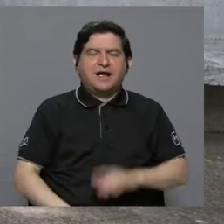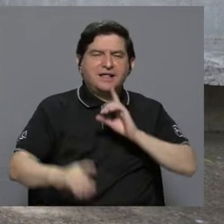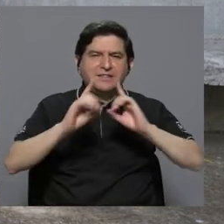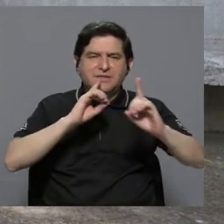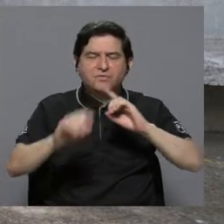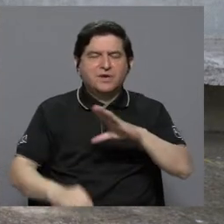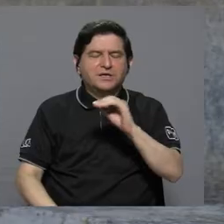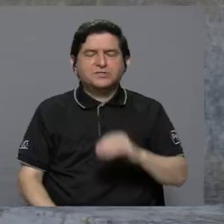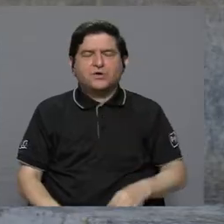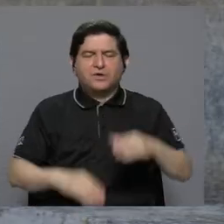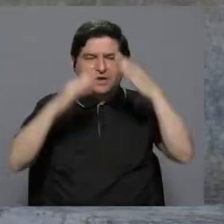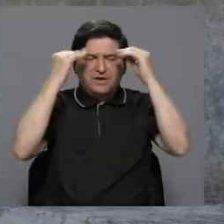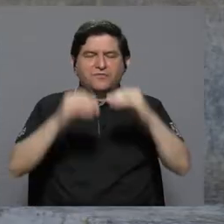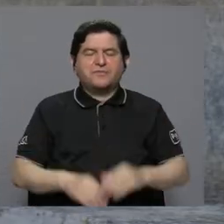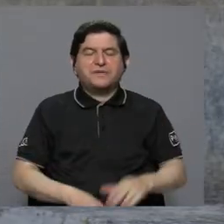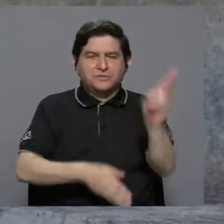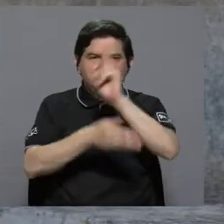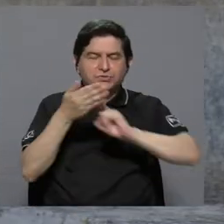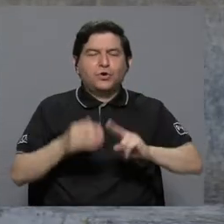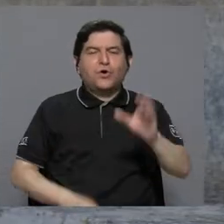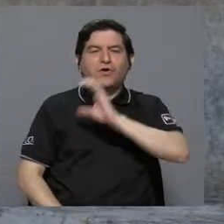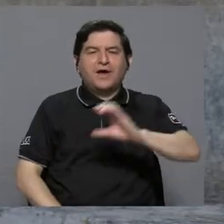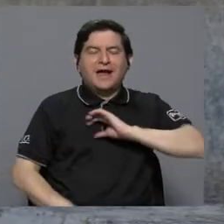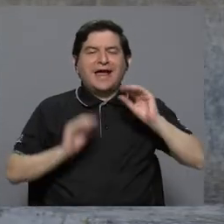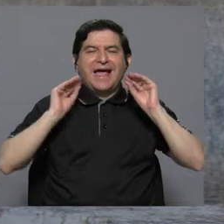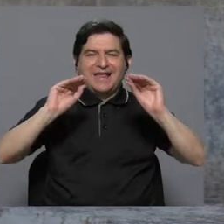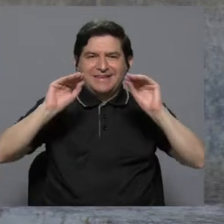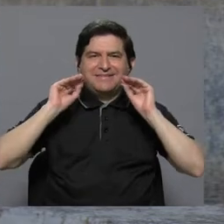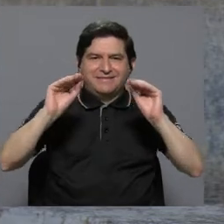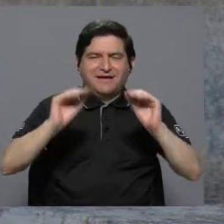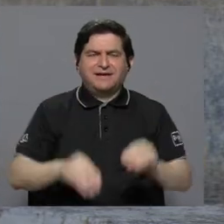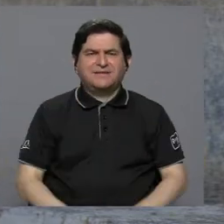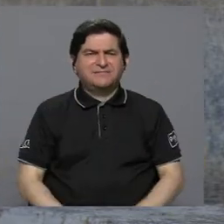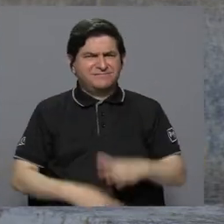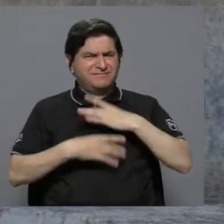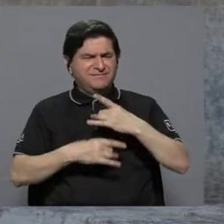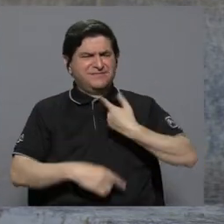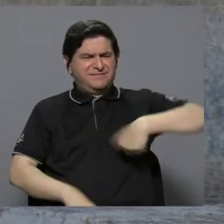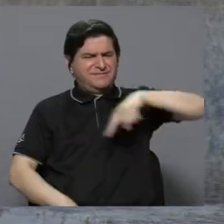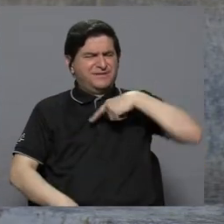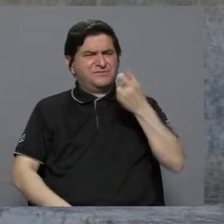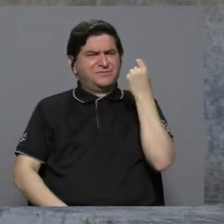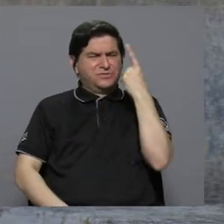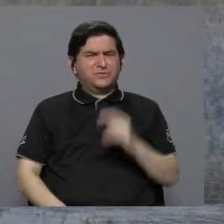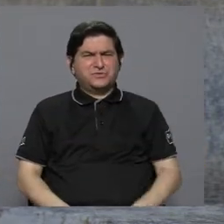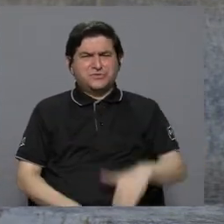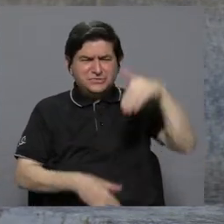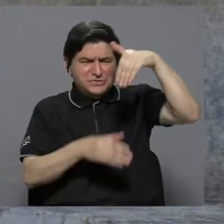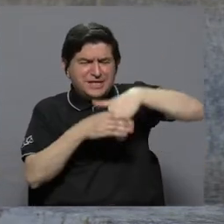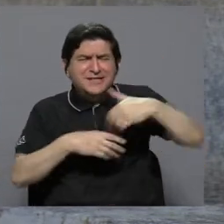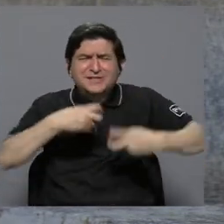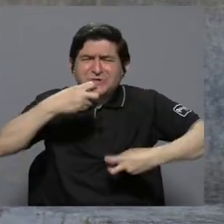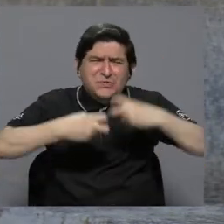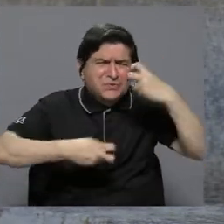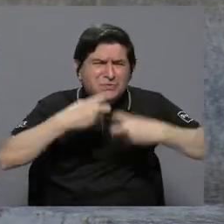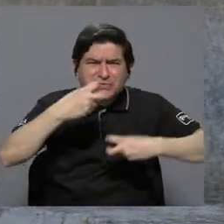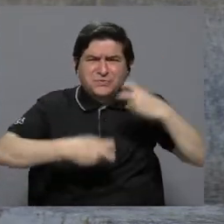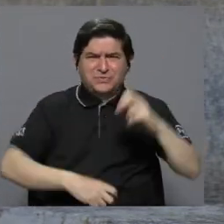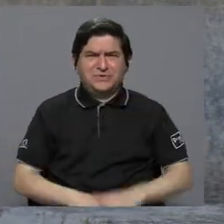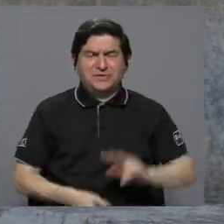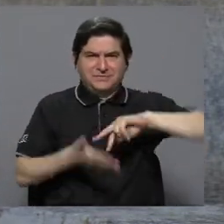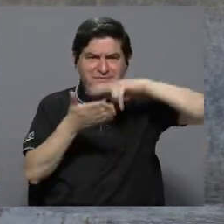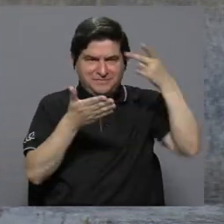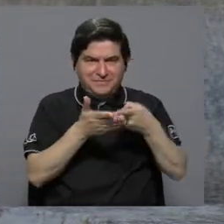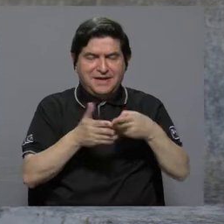Información de esta universidad, sobre calidad de la educación, nos interesa entender dentro de la maraña, dentro de la problemática que